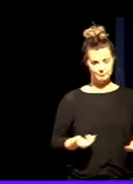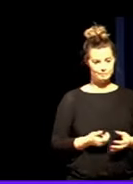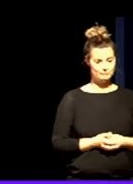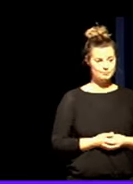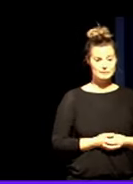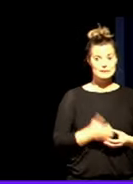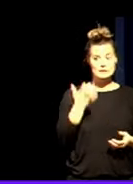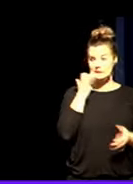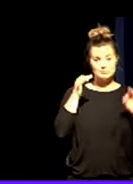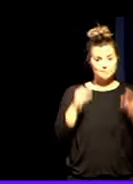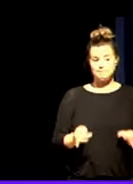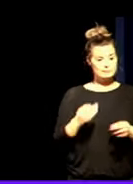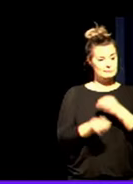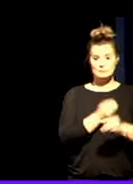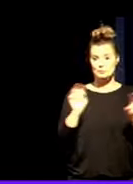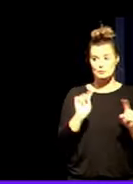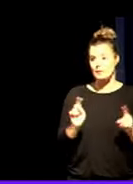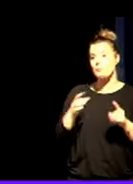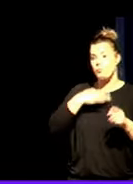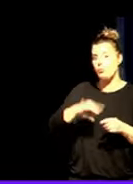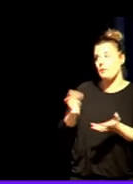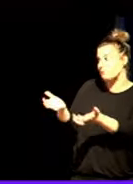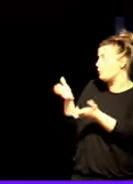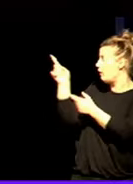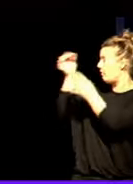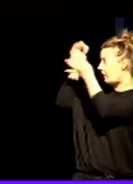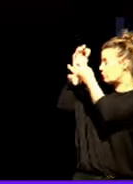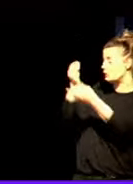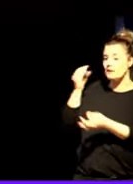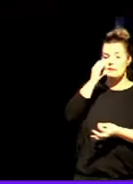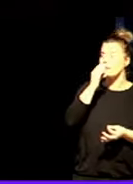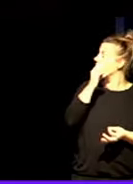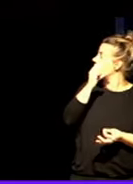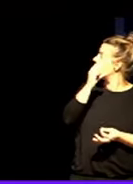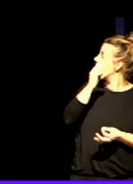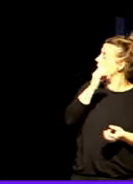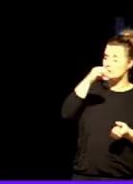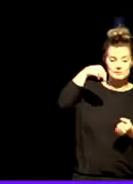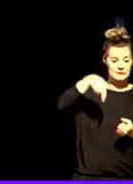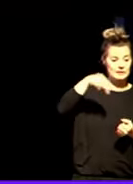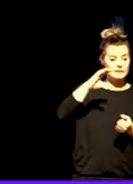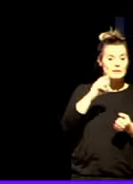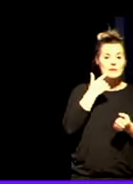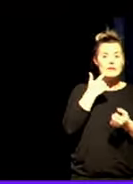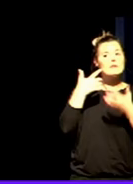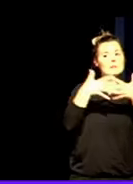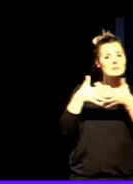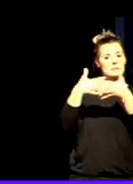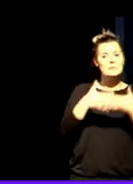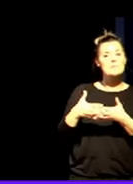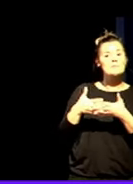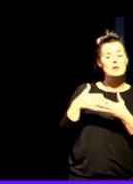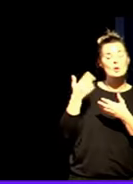De no hacerlo así, podemos llegar a esto. Estos son datos de la CDC, de la Administración Norteamericana. En los Estados Unidos, de media, el